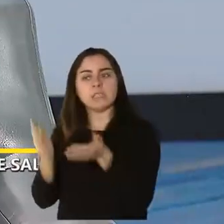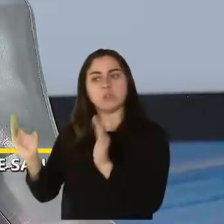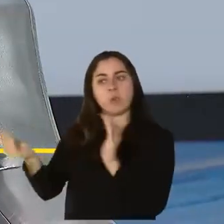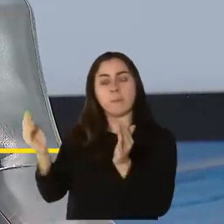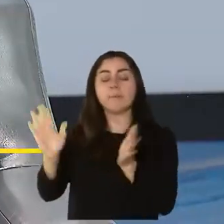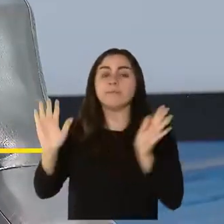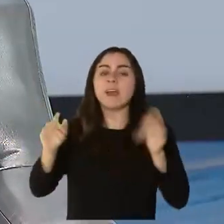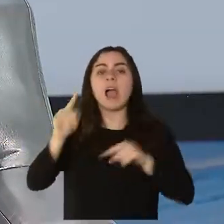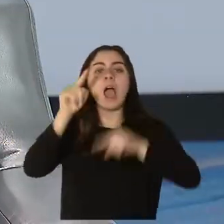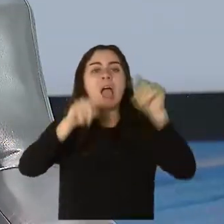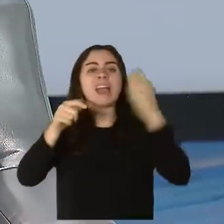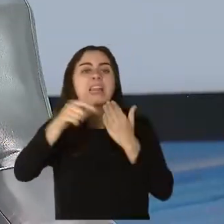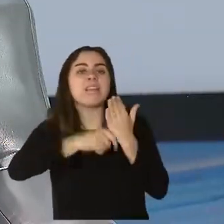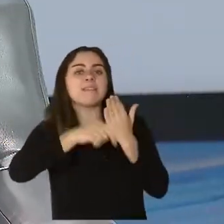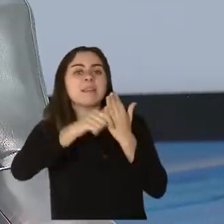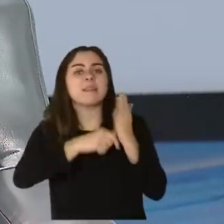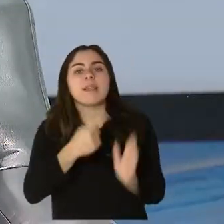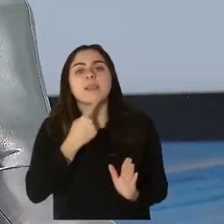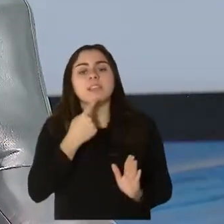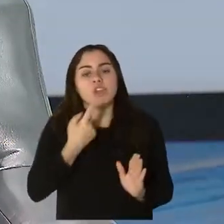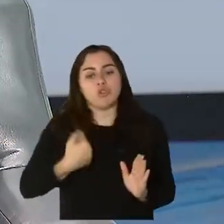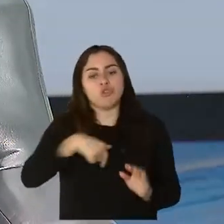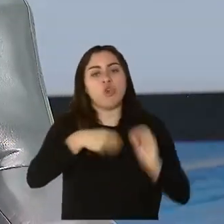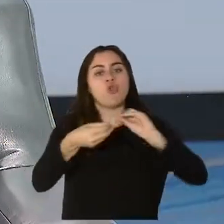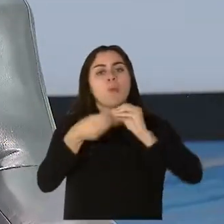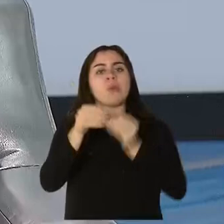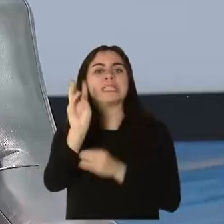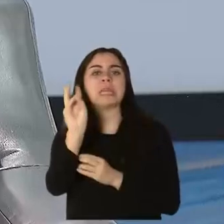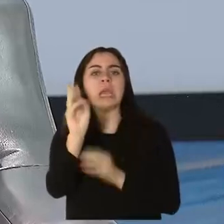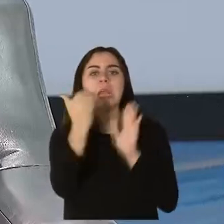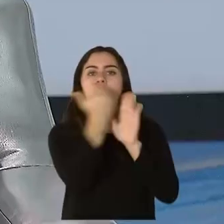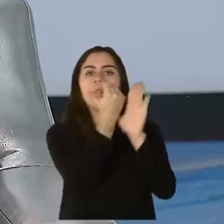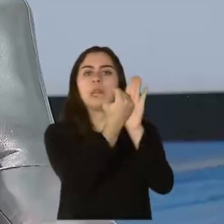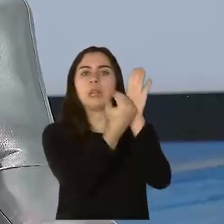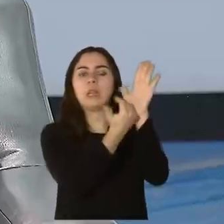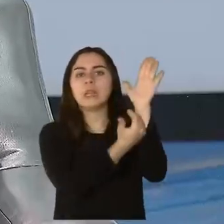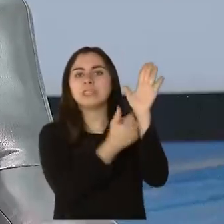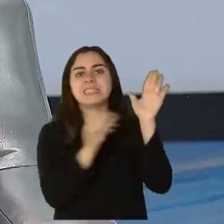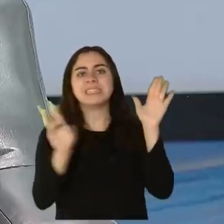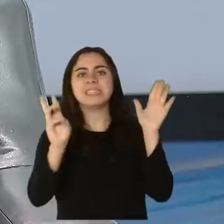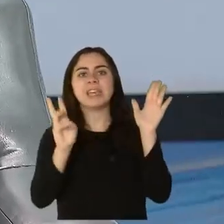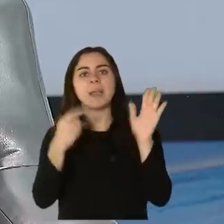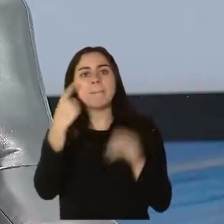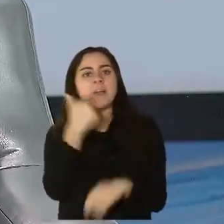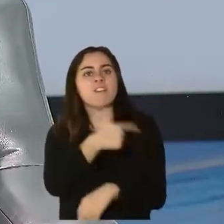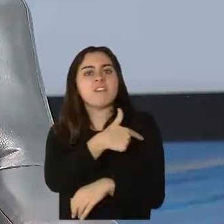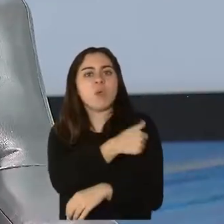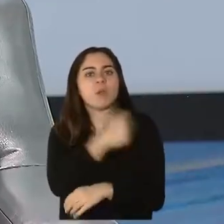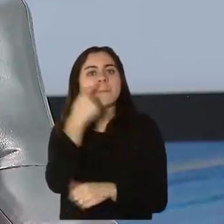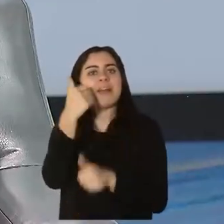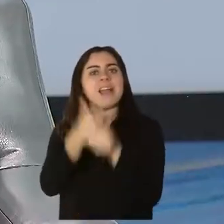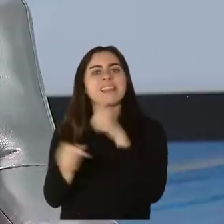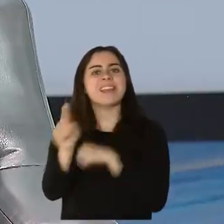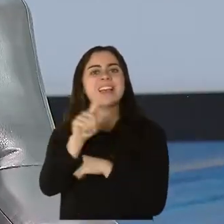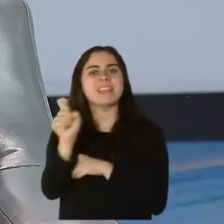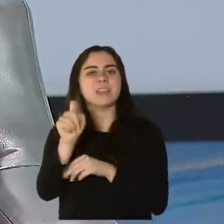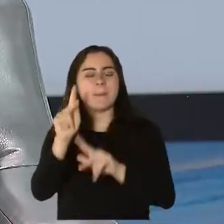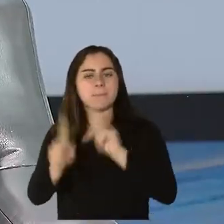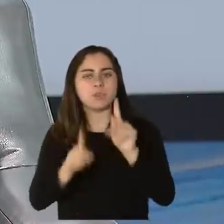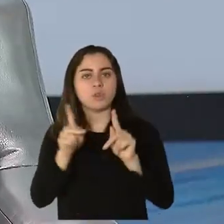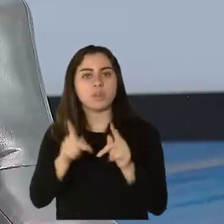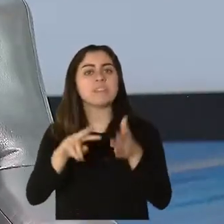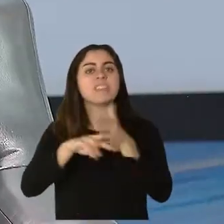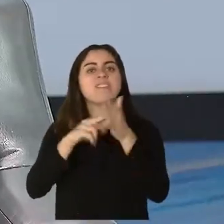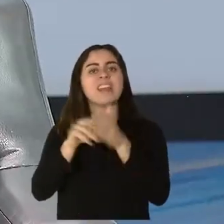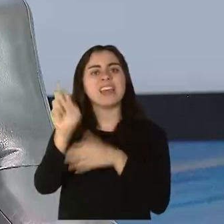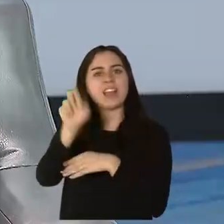mundo en cantidad de dosis administradas por cada 100 personas. Le seguimos a Estados Unidos, está quinto, nosotros estamos sexto.